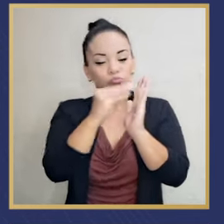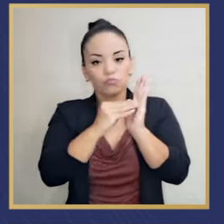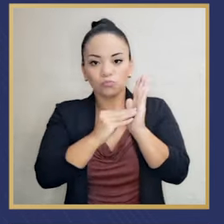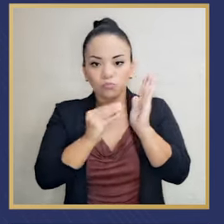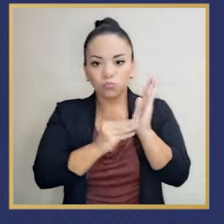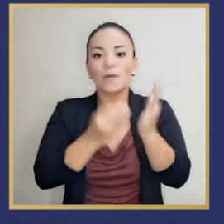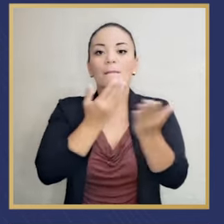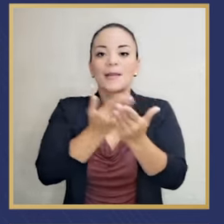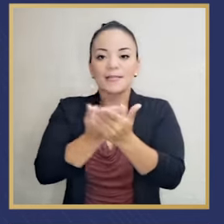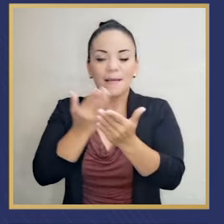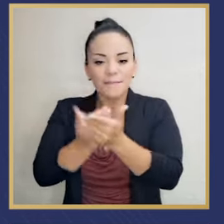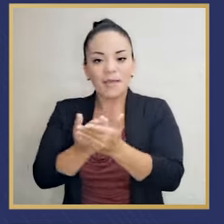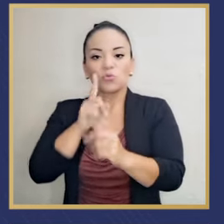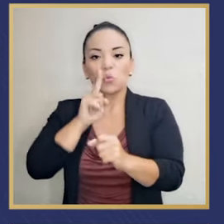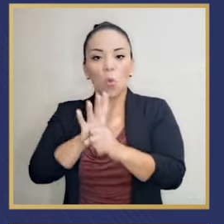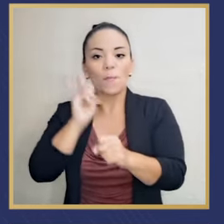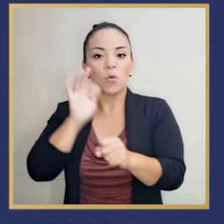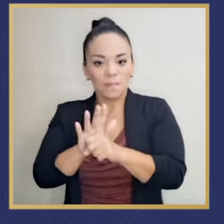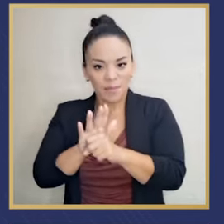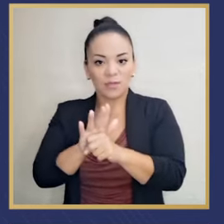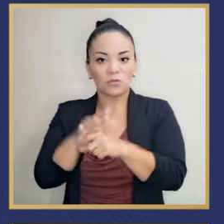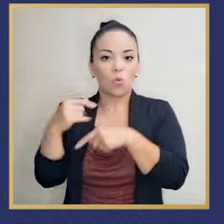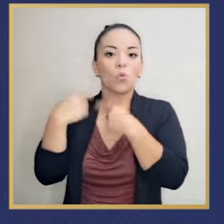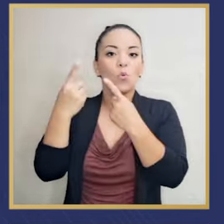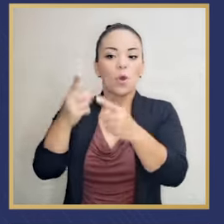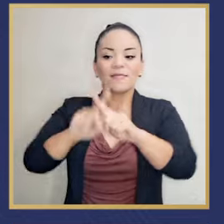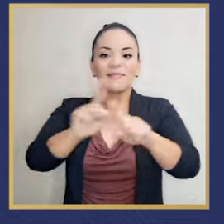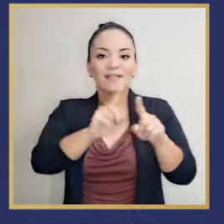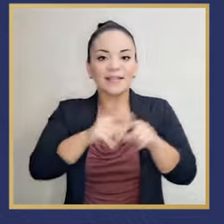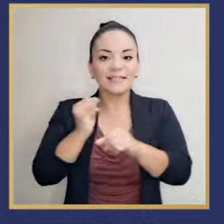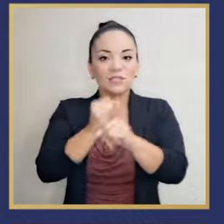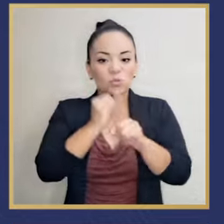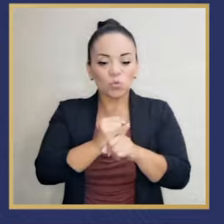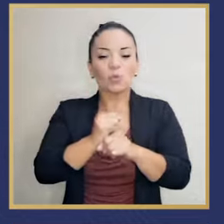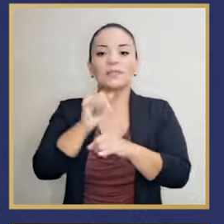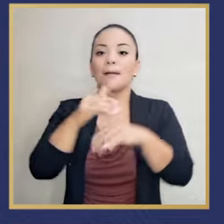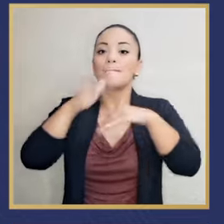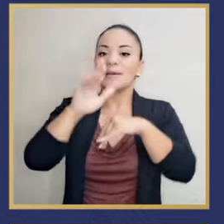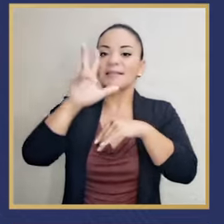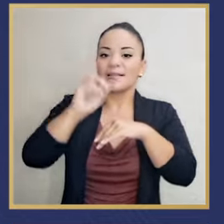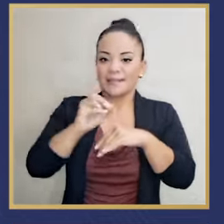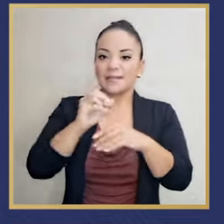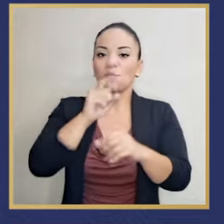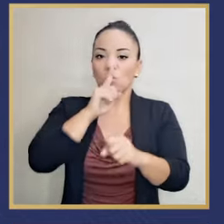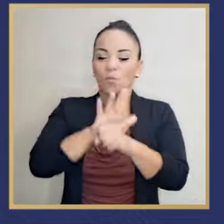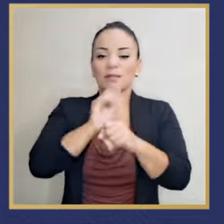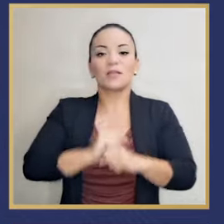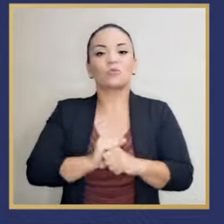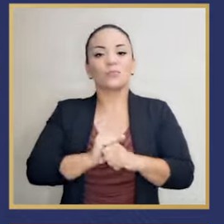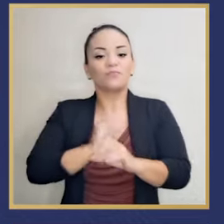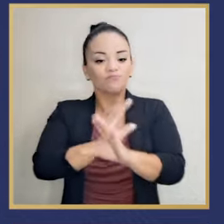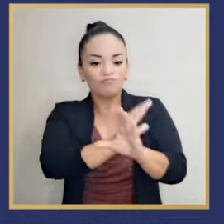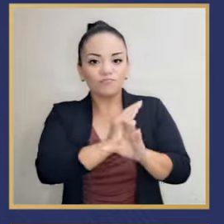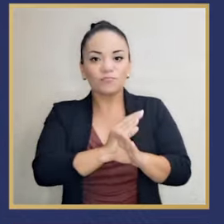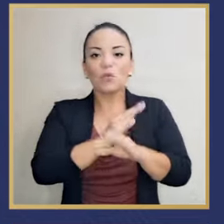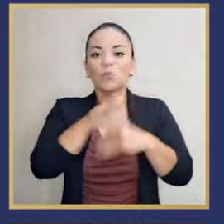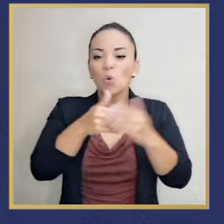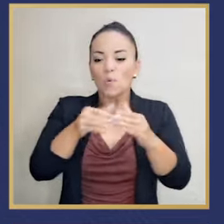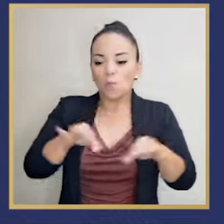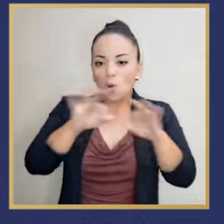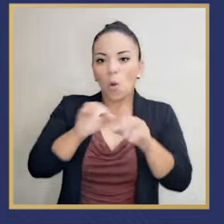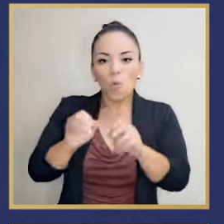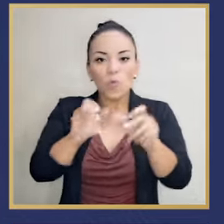los planteamientos y compromisos adquiridos por más de 30 instituciones. El resguardo de un Estado que sabe la